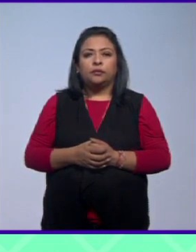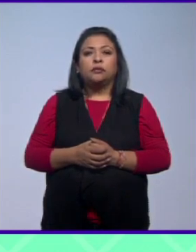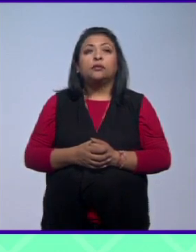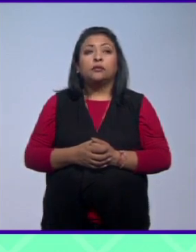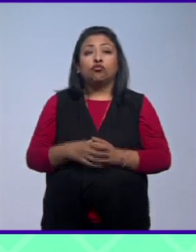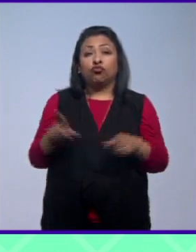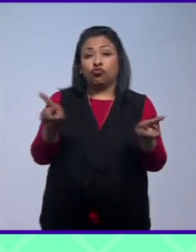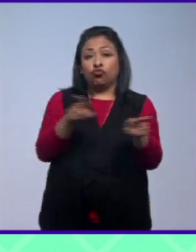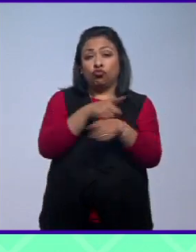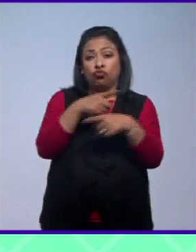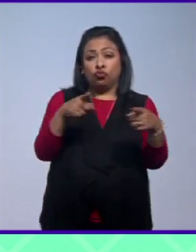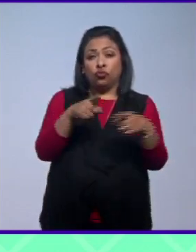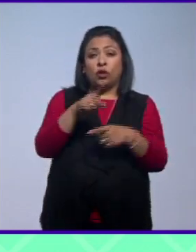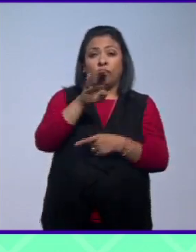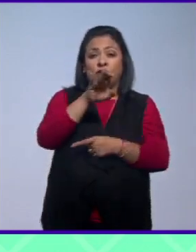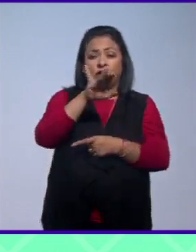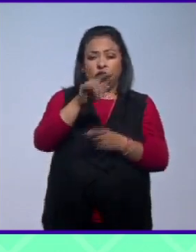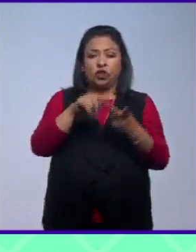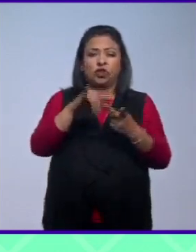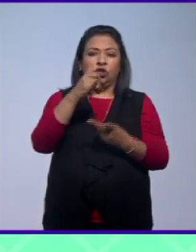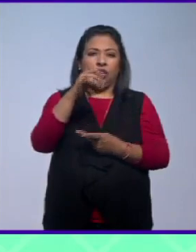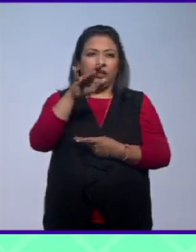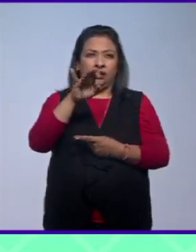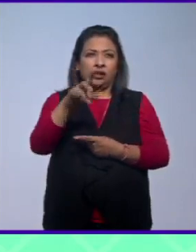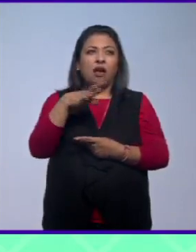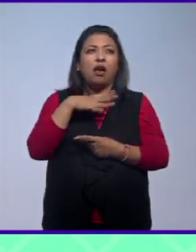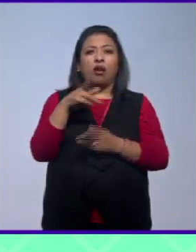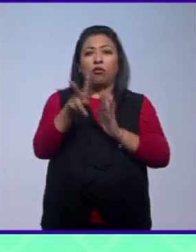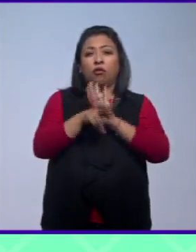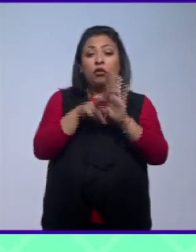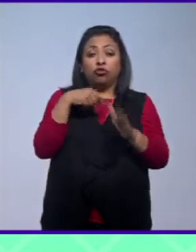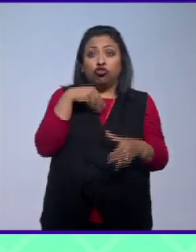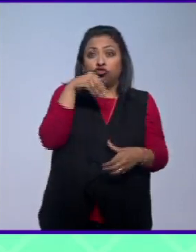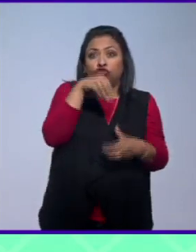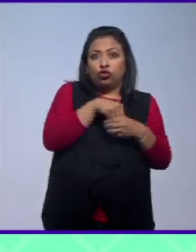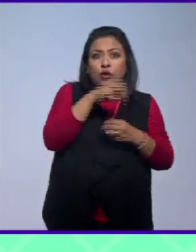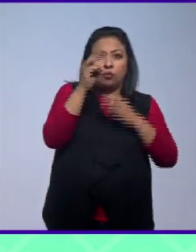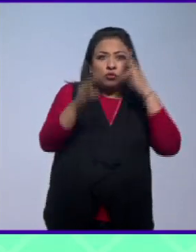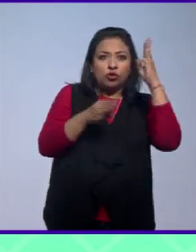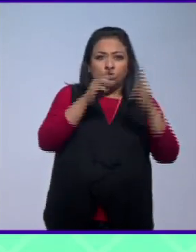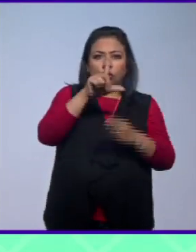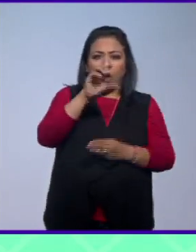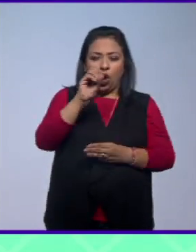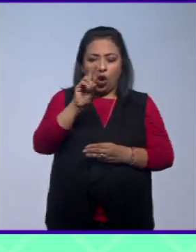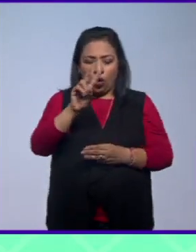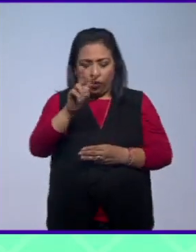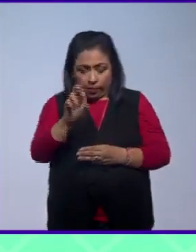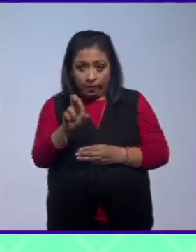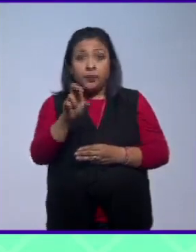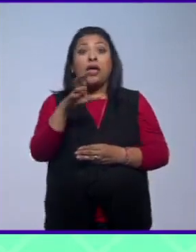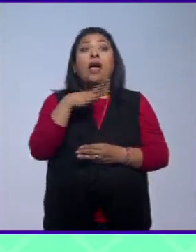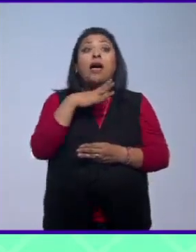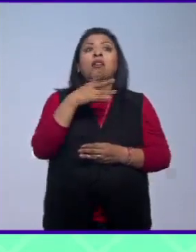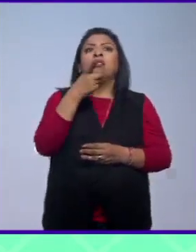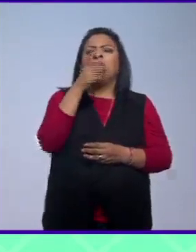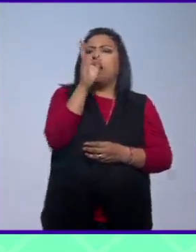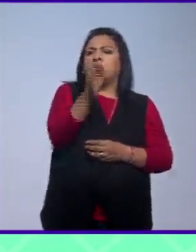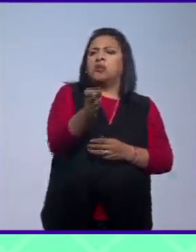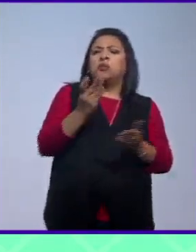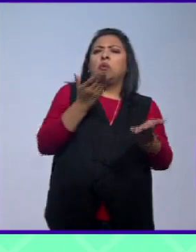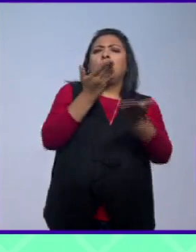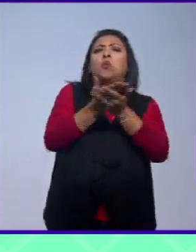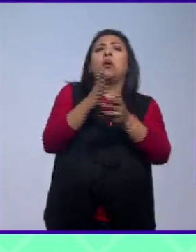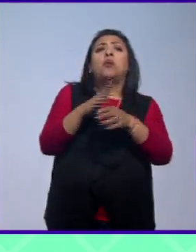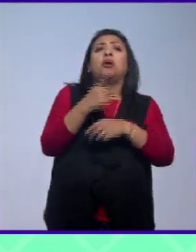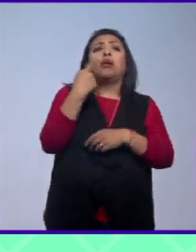Los músicos Beyoncé y Jay-Z lanzaron un videoclip que filmaron en secreto en el Museo Loop El portavoz del recinto dijo que aceptaron la propuesta